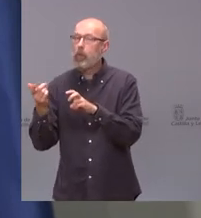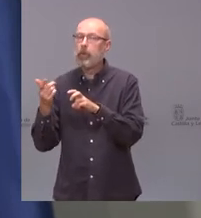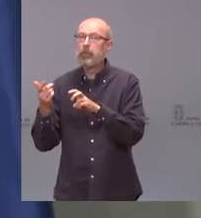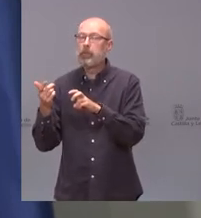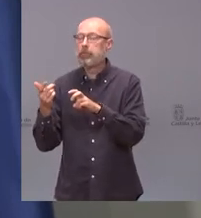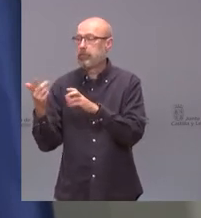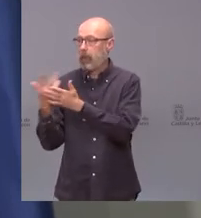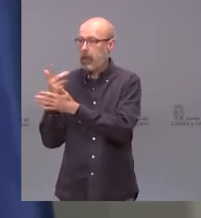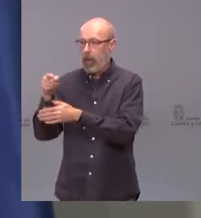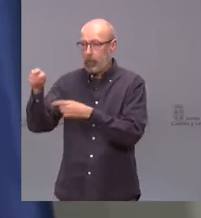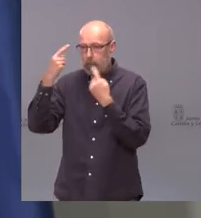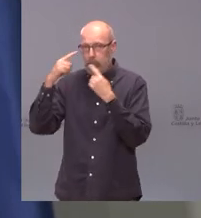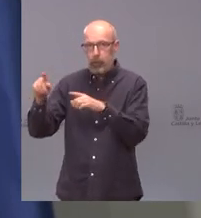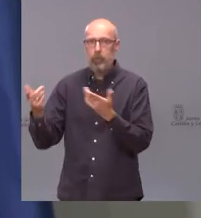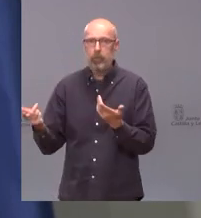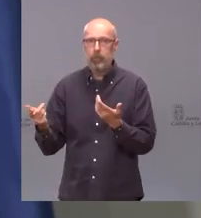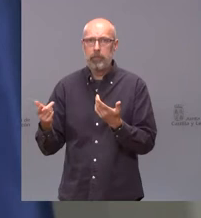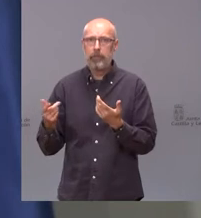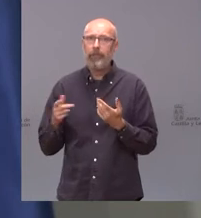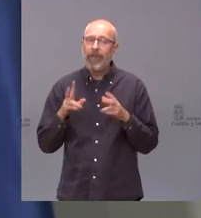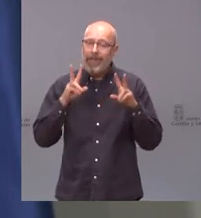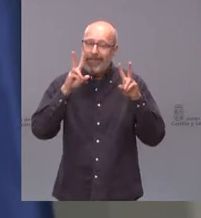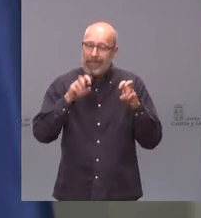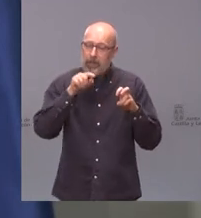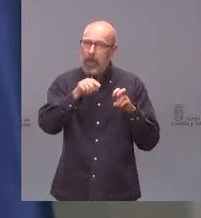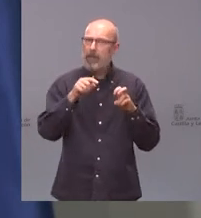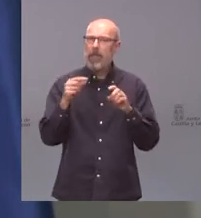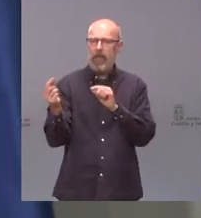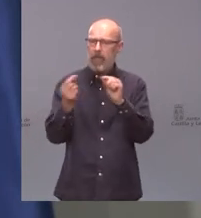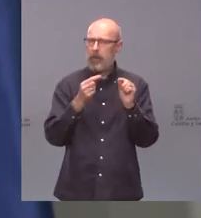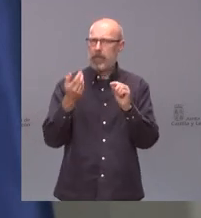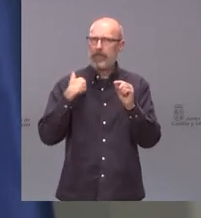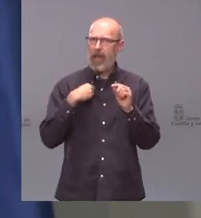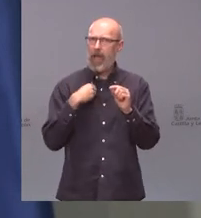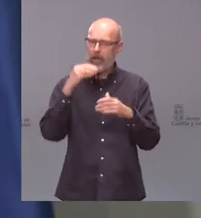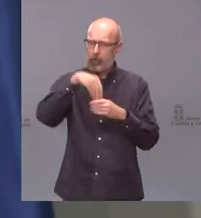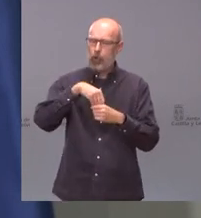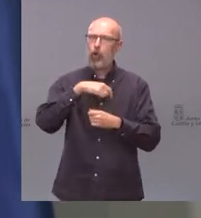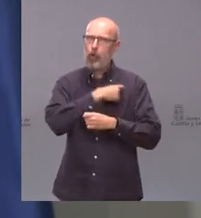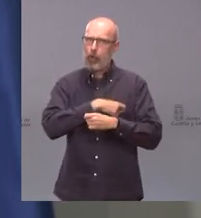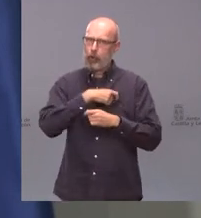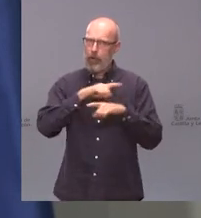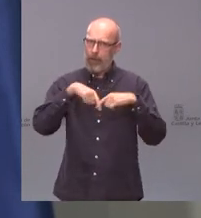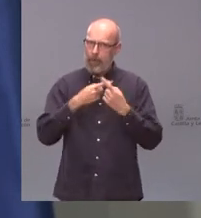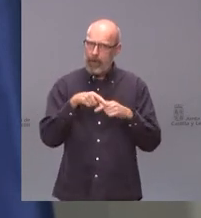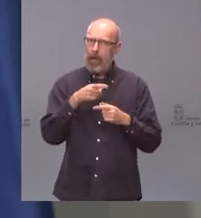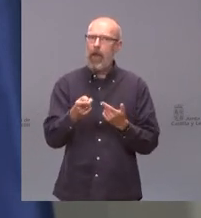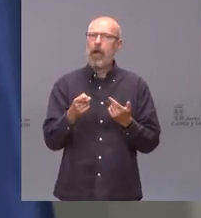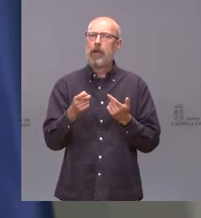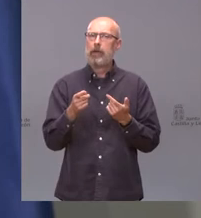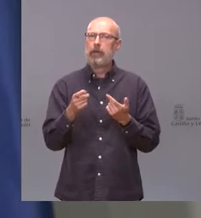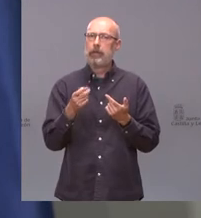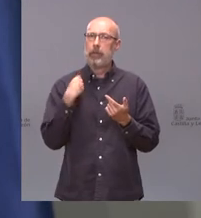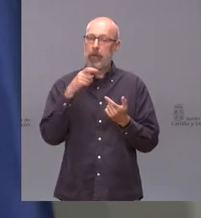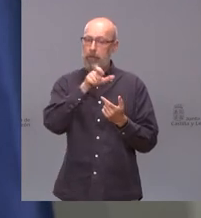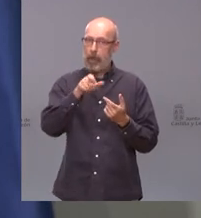porque este asunto se debatió en la comisión también de familia y las personas que